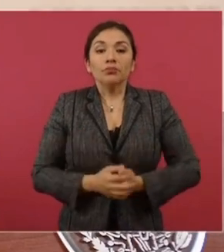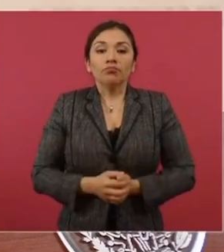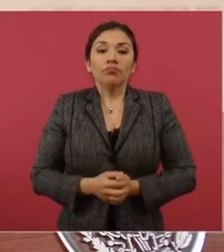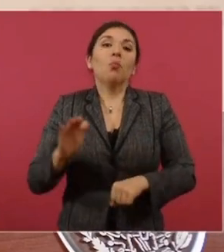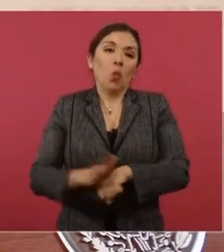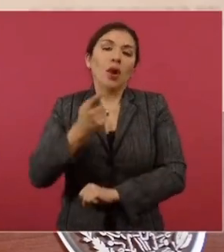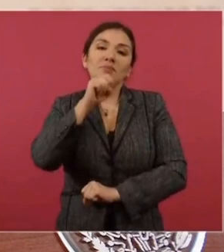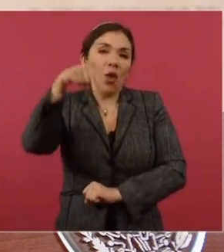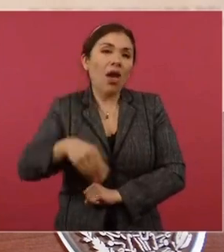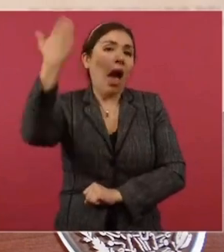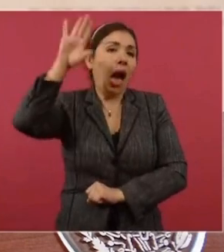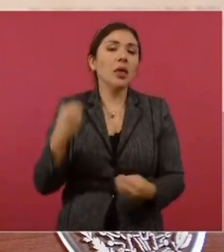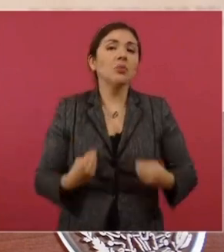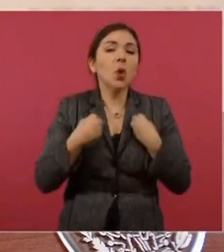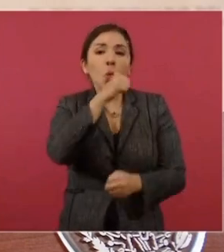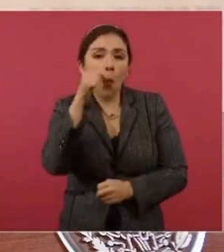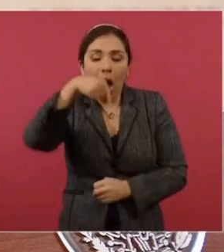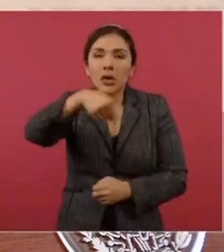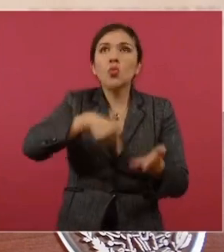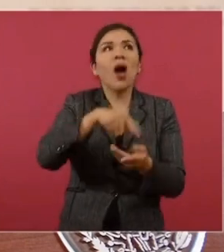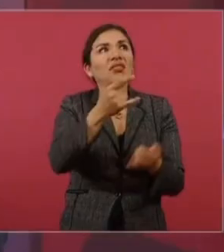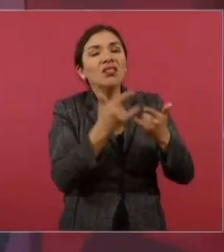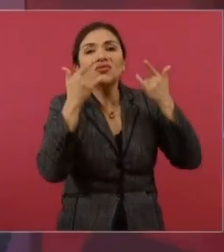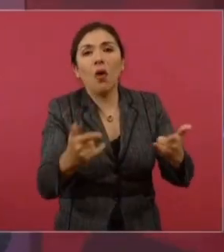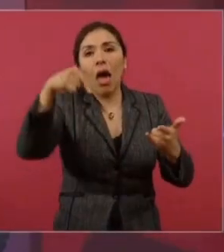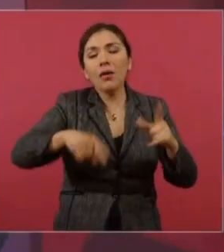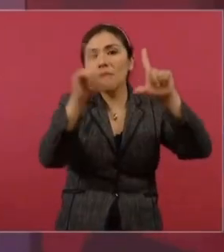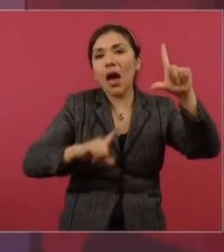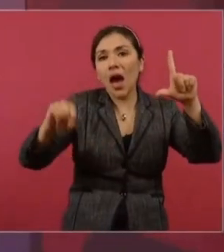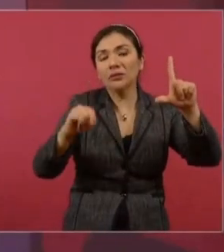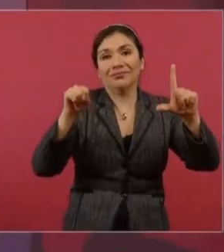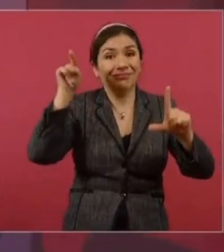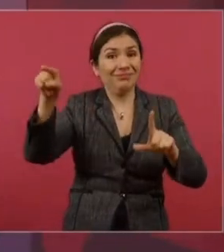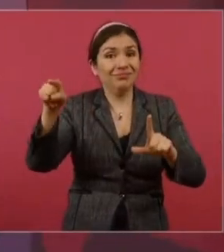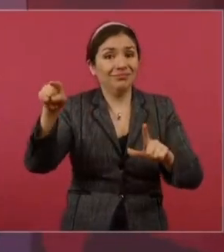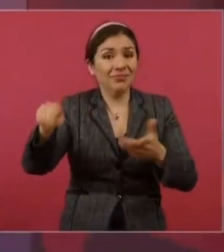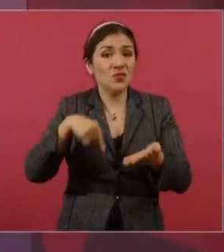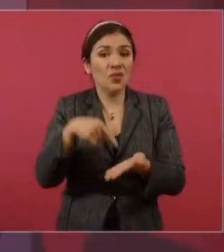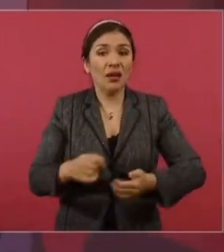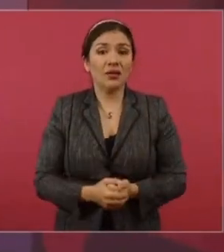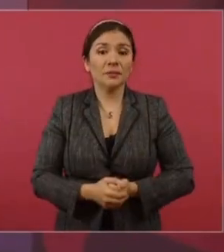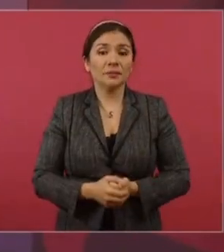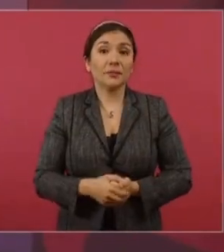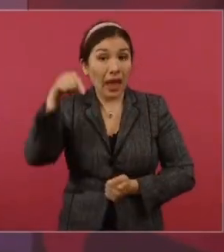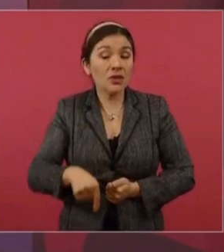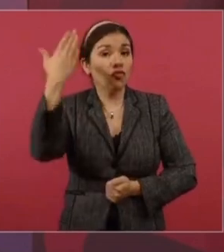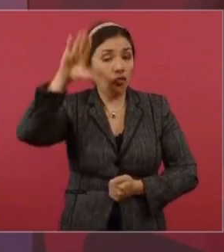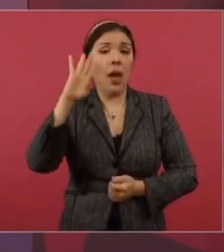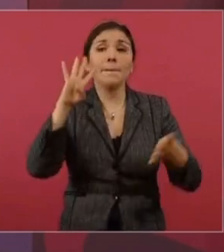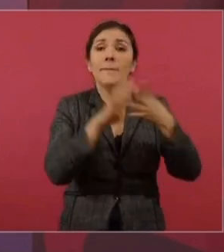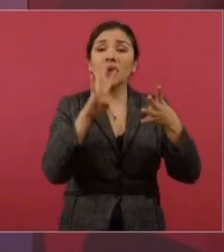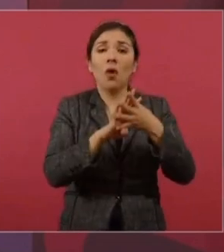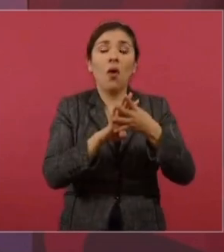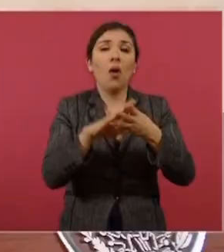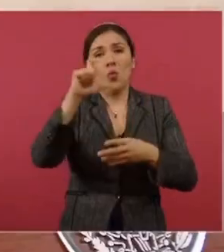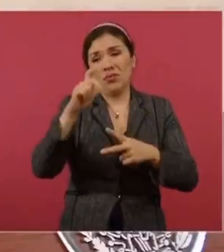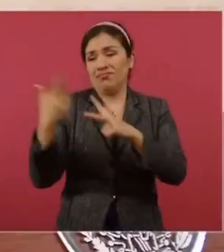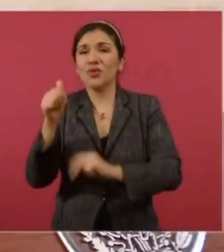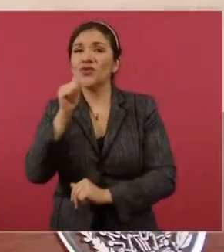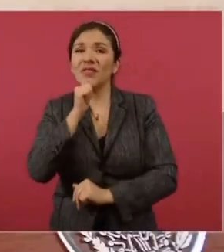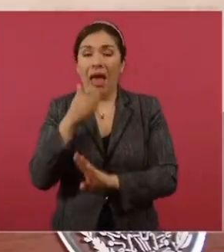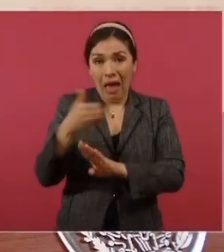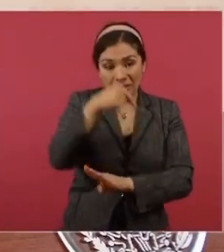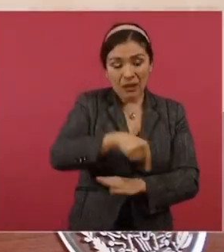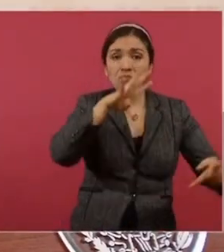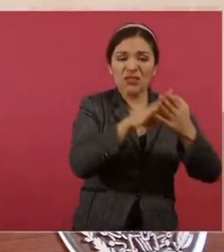Porque aquí vivió Juárez, porque aquí está la historia del país. Aquí, en la intendencia, estuvieron presos antes de asesinarlo, al presidente